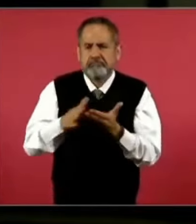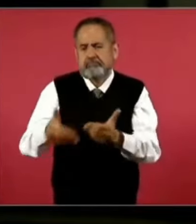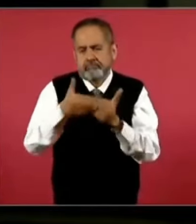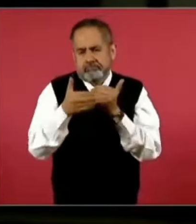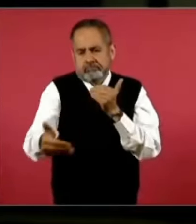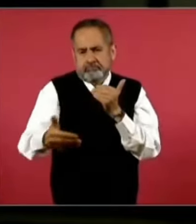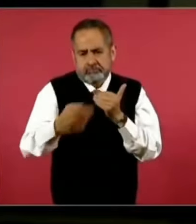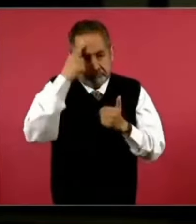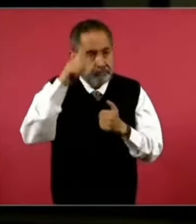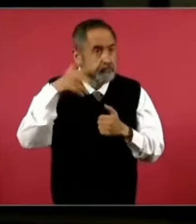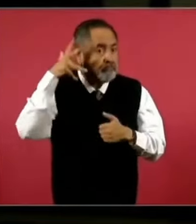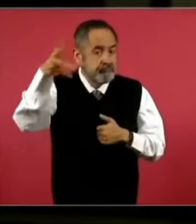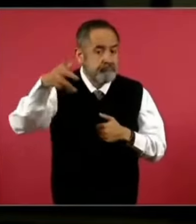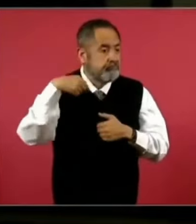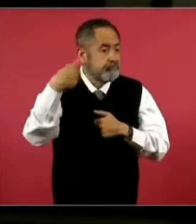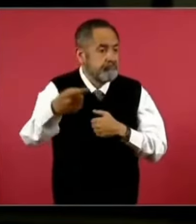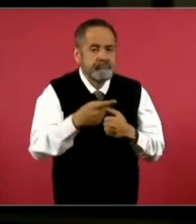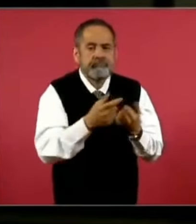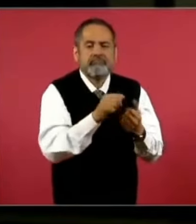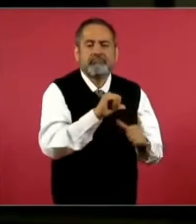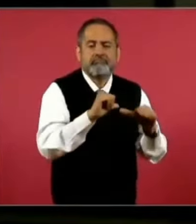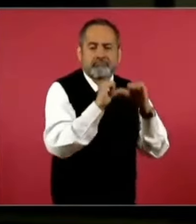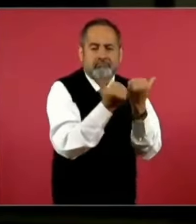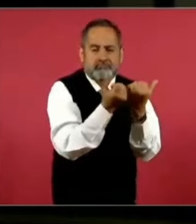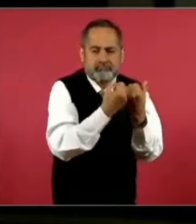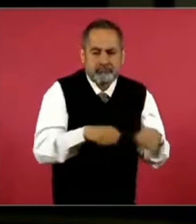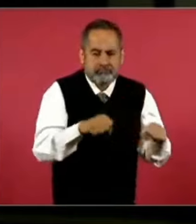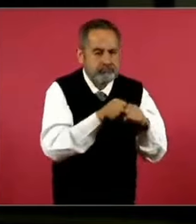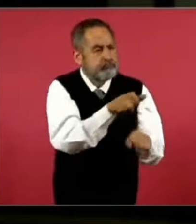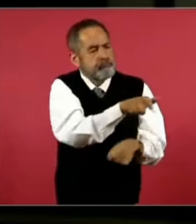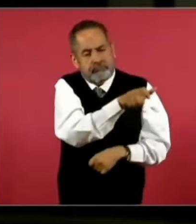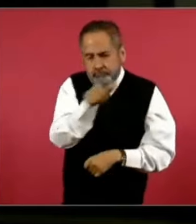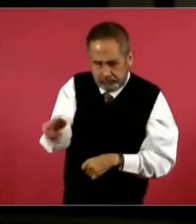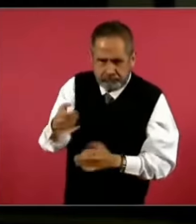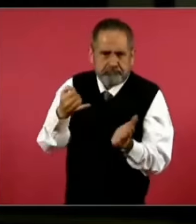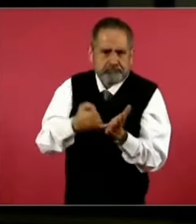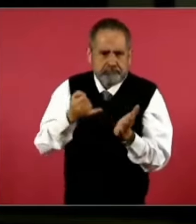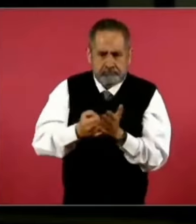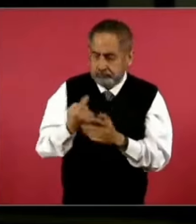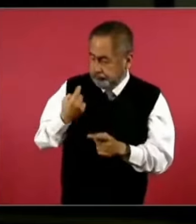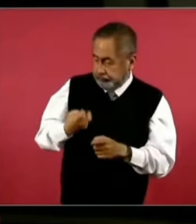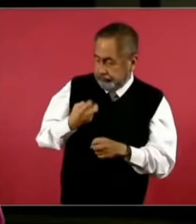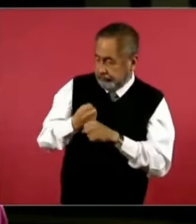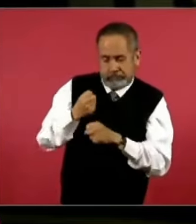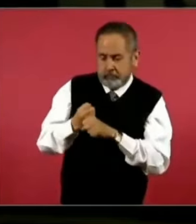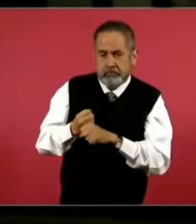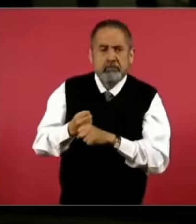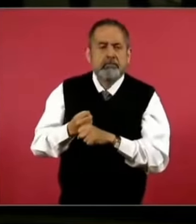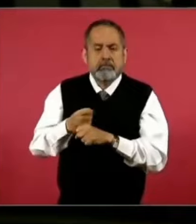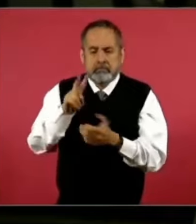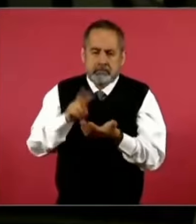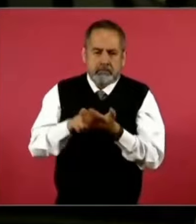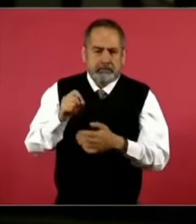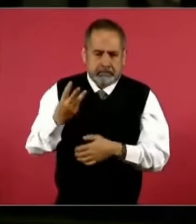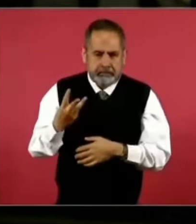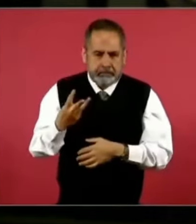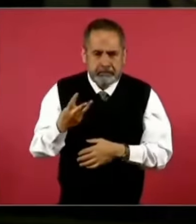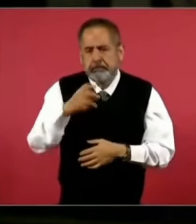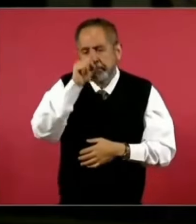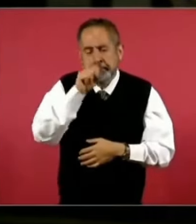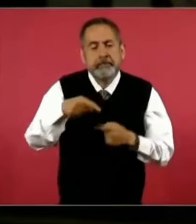el resto de aseguradoras pues pagaran el IVA no sólo de este año, de 2023, que es el que se está